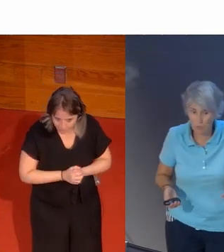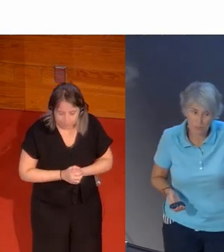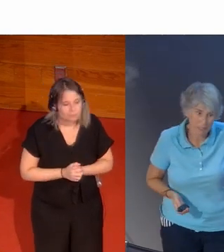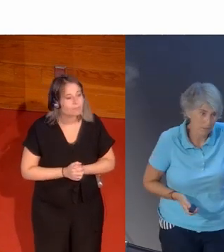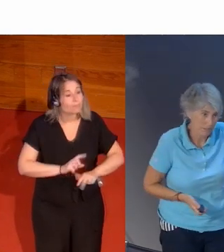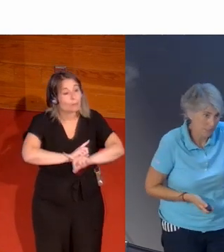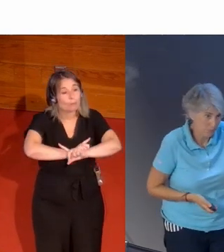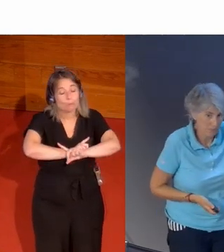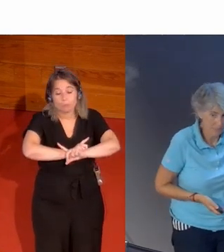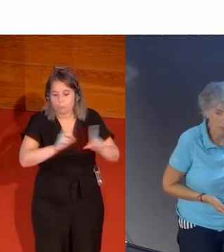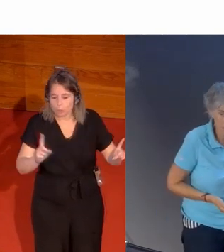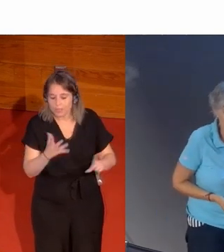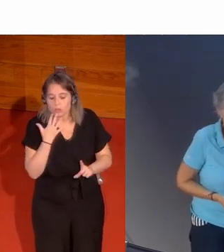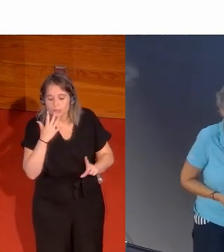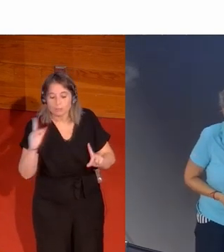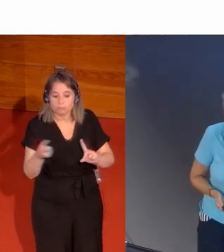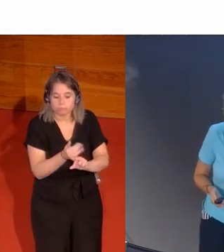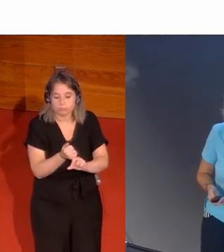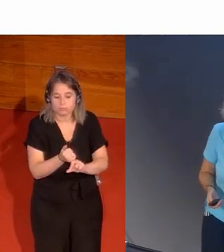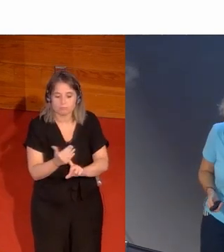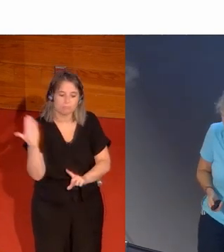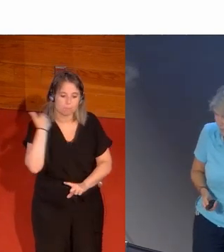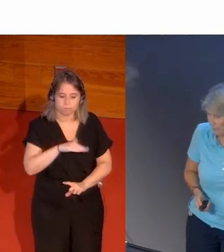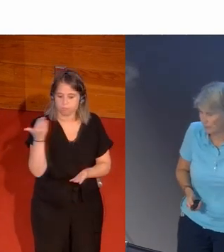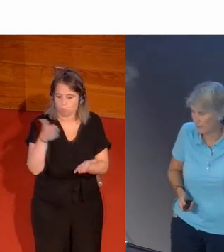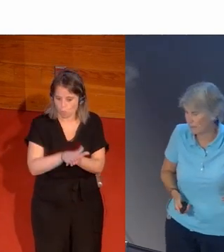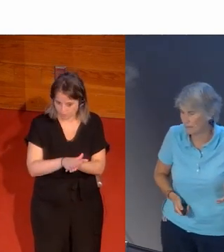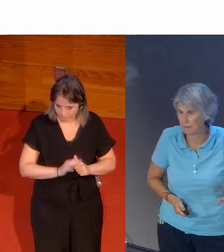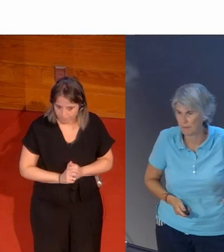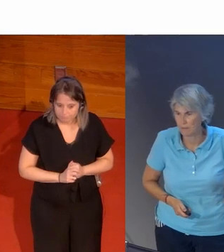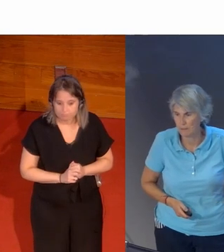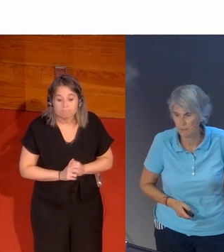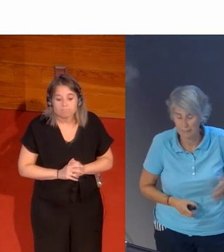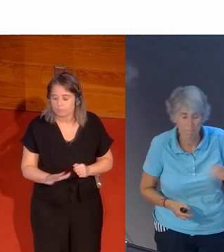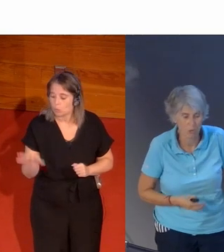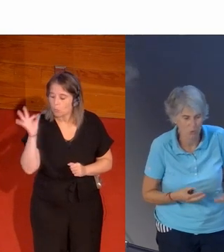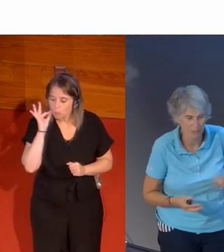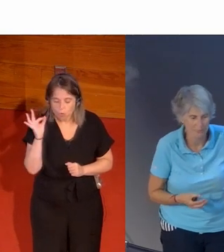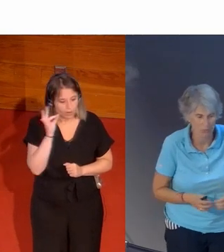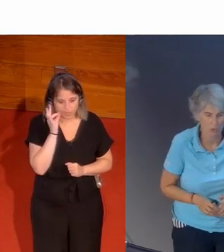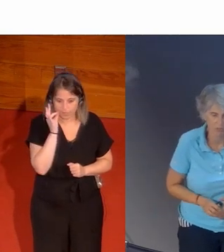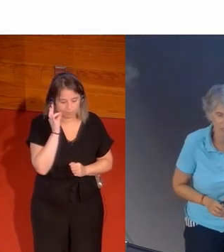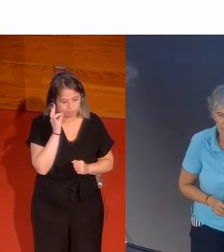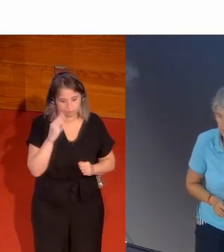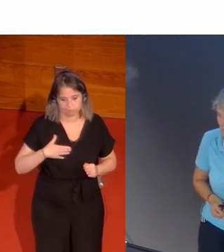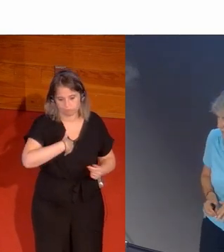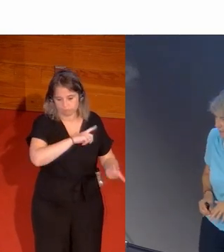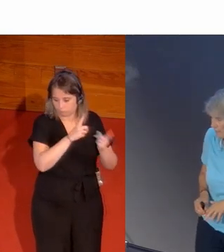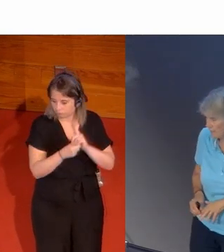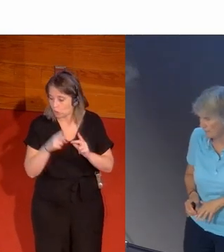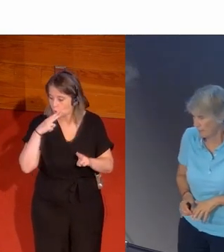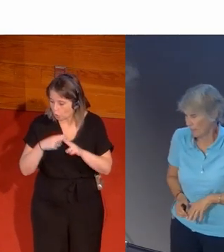Estaba prohibido y si les pillaban era la pena de muerte. Pero hubo una mujer que cambió ese rol, que fue